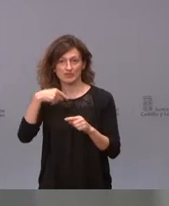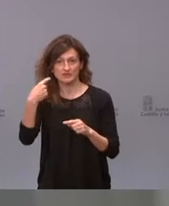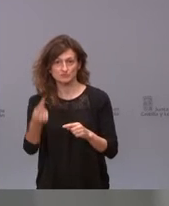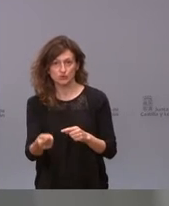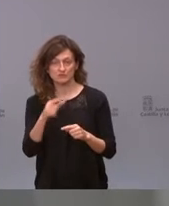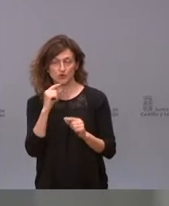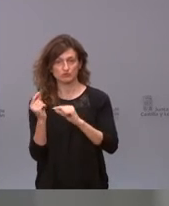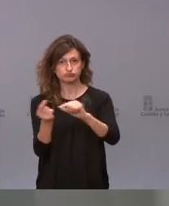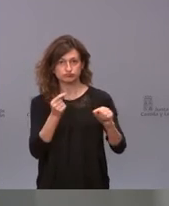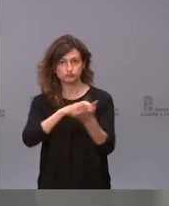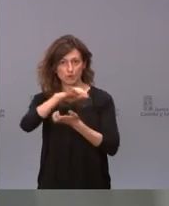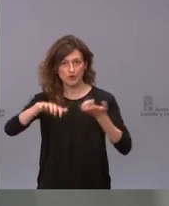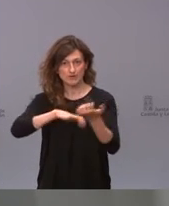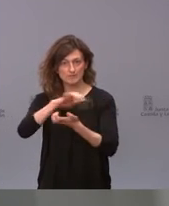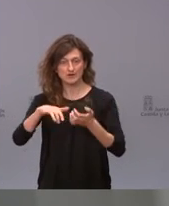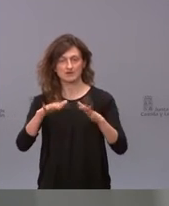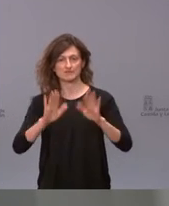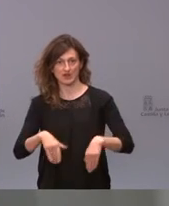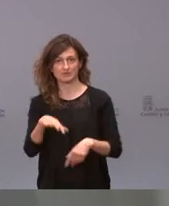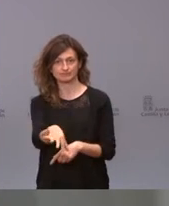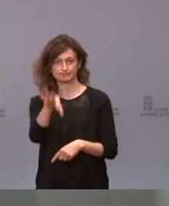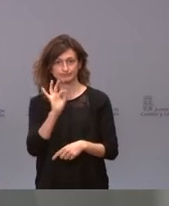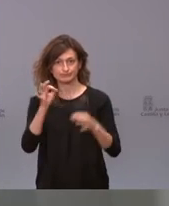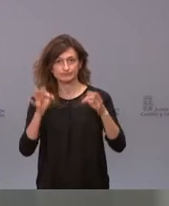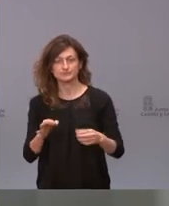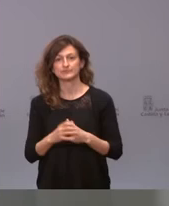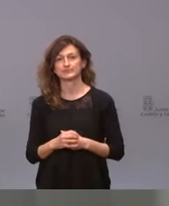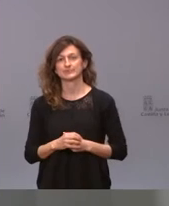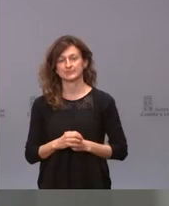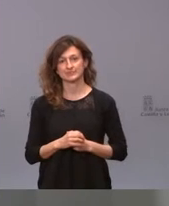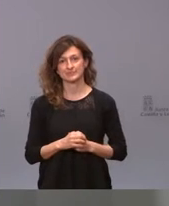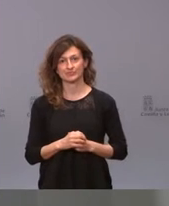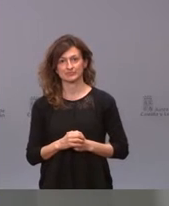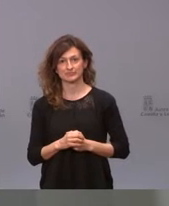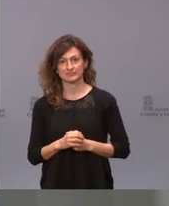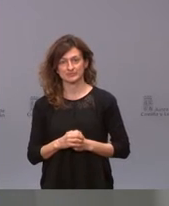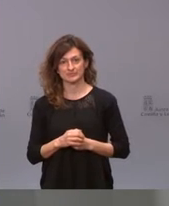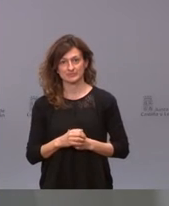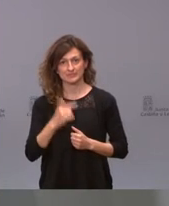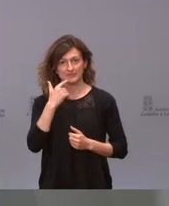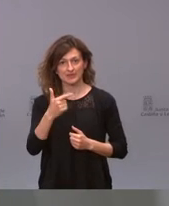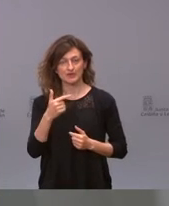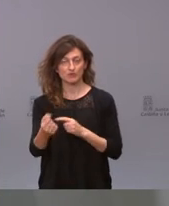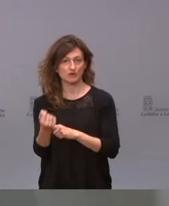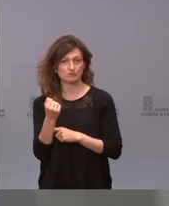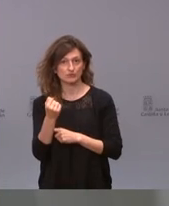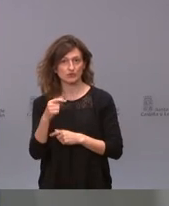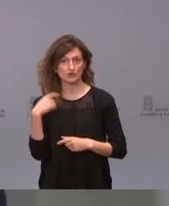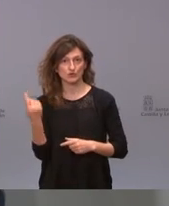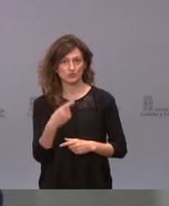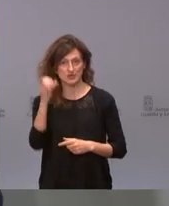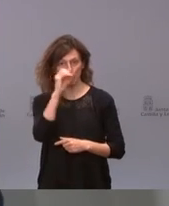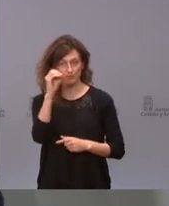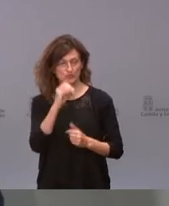intensas polémicas acabó tomando una decisión que ha corroborado nuestra posición.